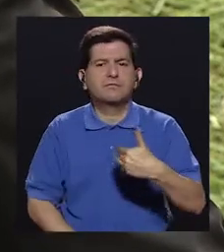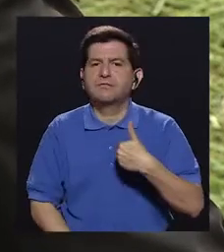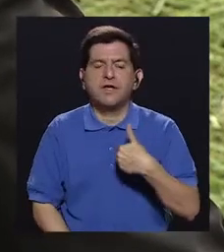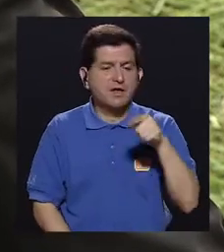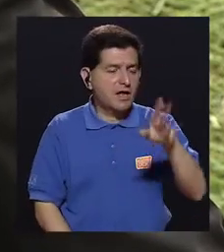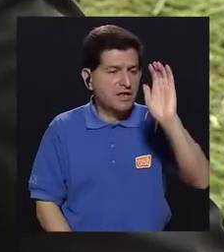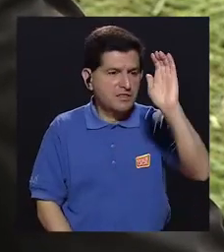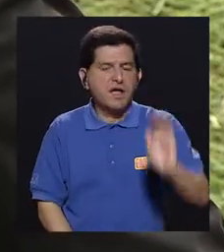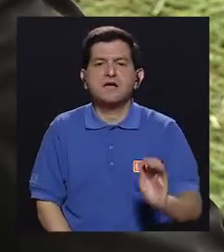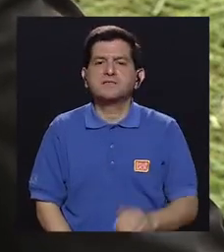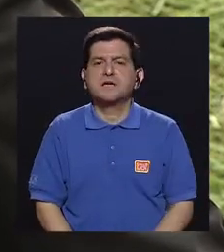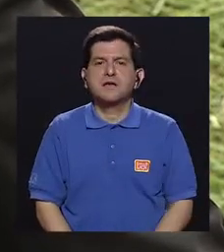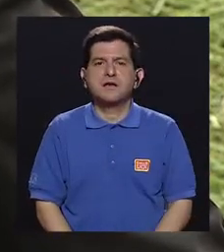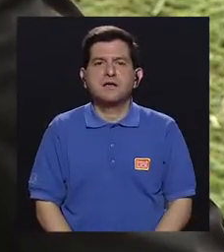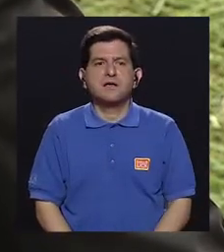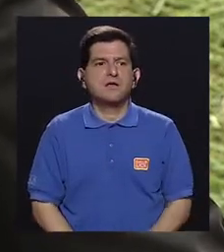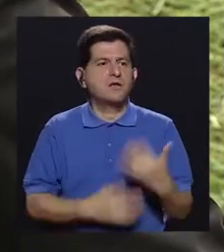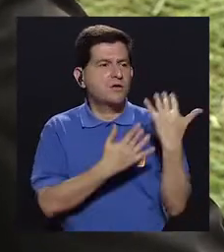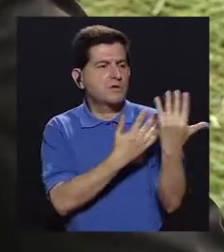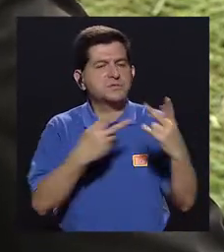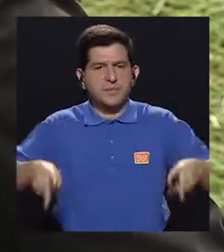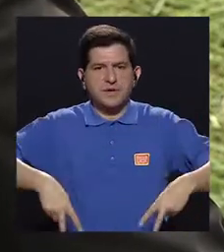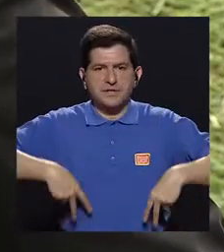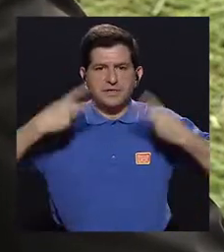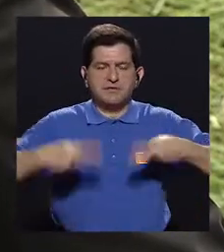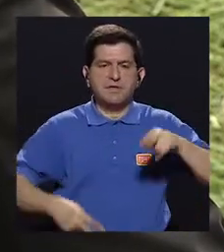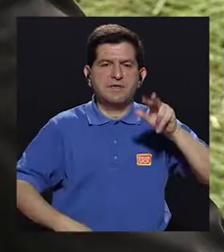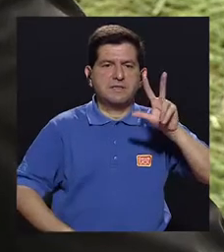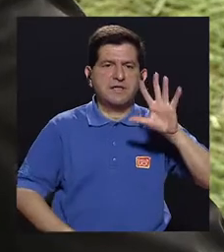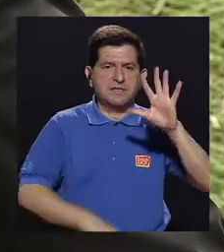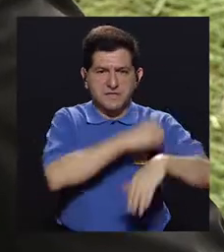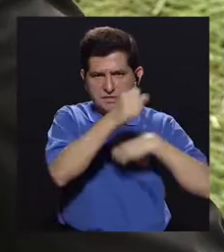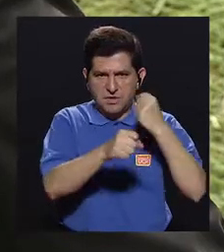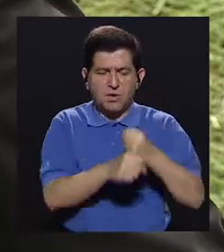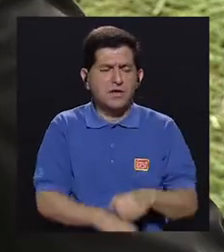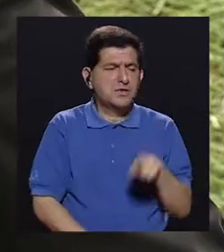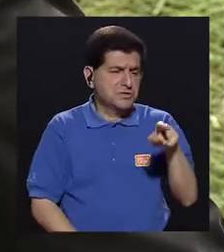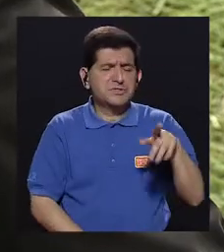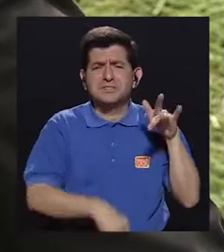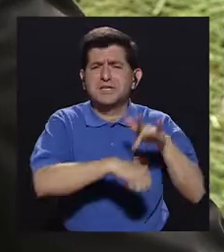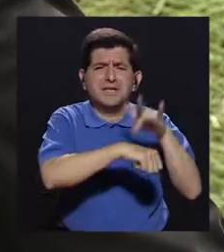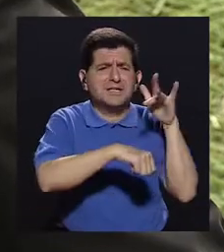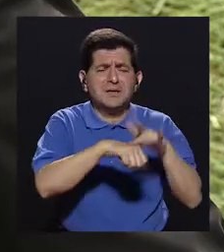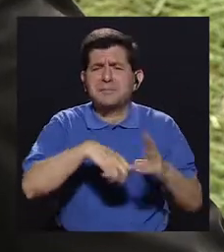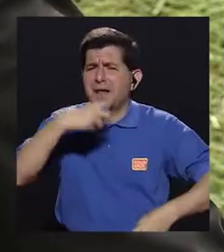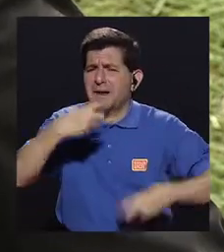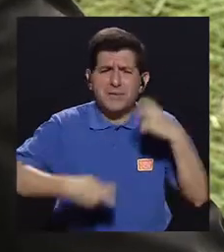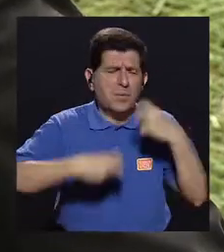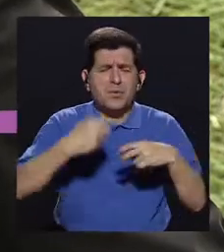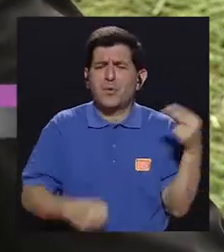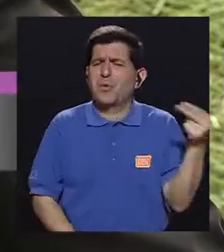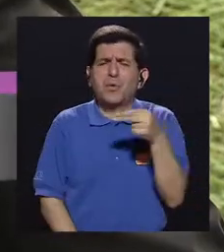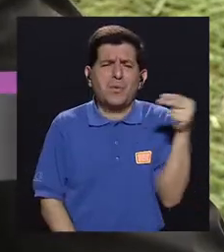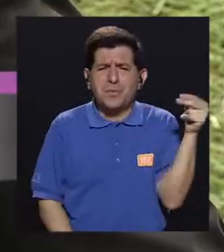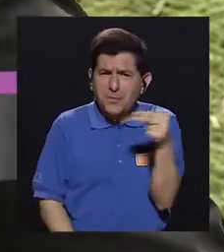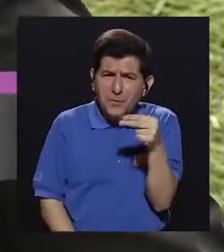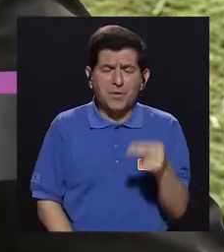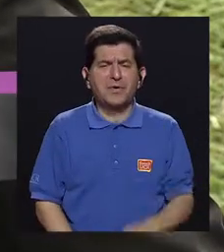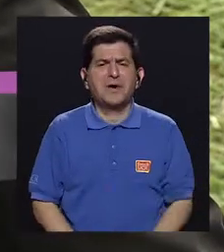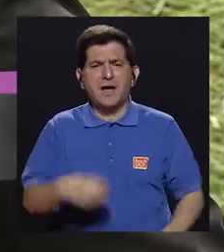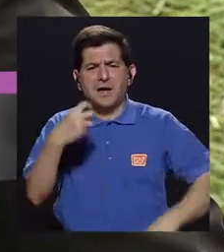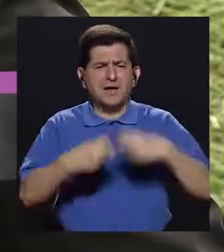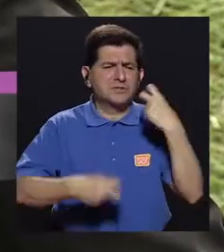de que ese niño llegue a vivir más de 35 años. Inicia desde muy temprano con este desorden hormonal,